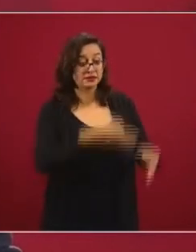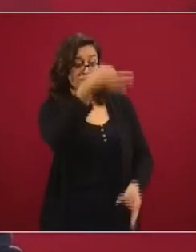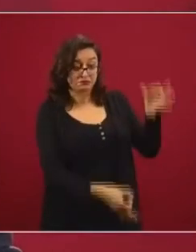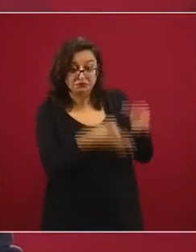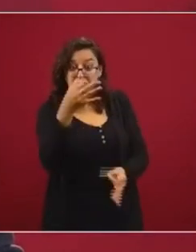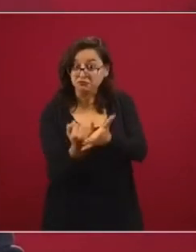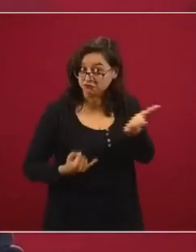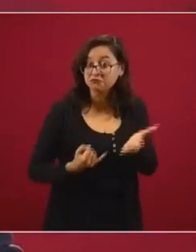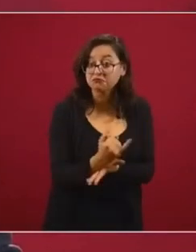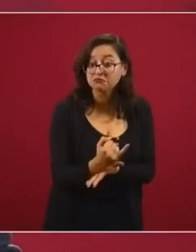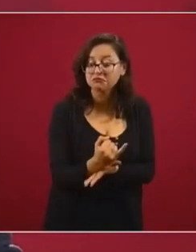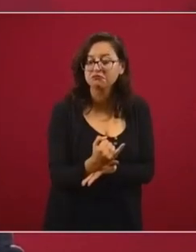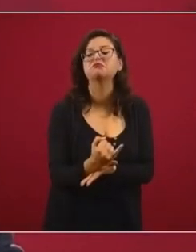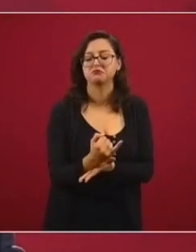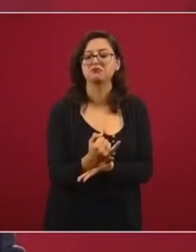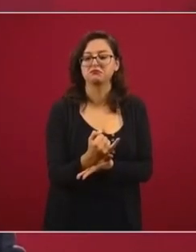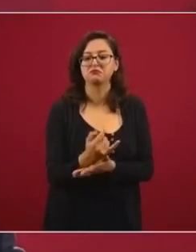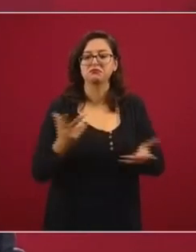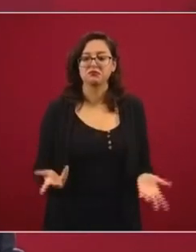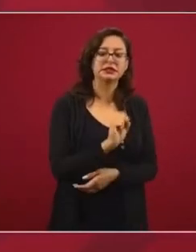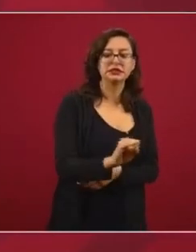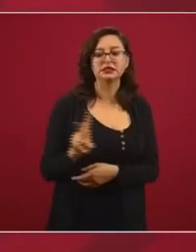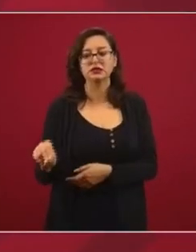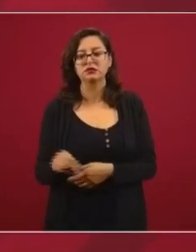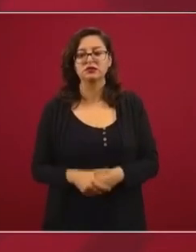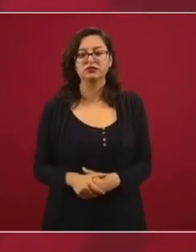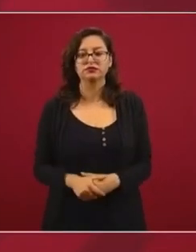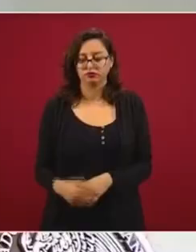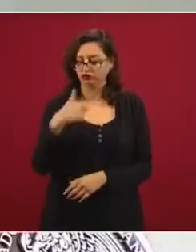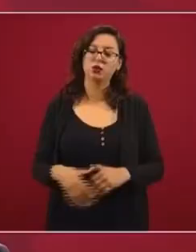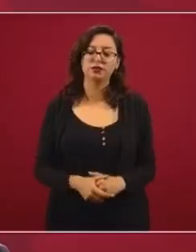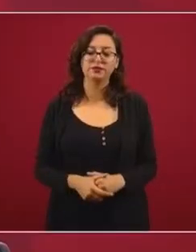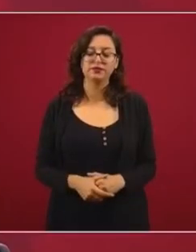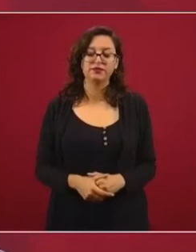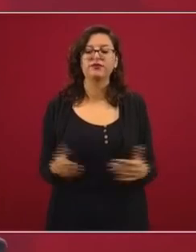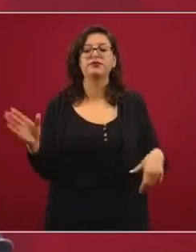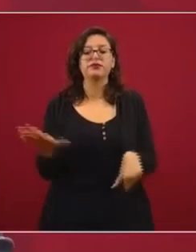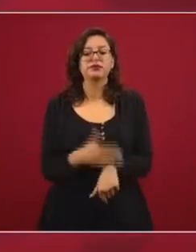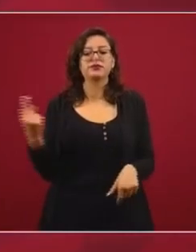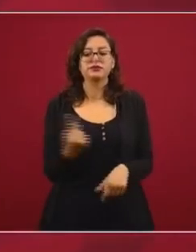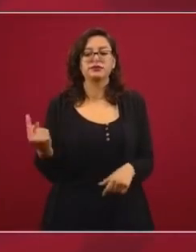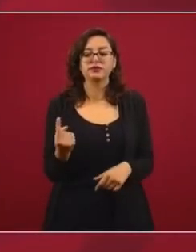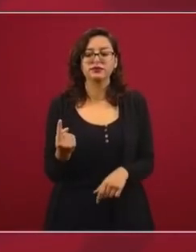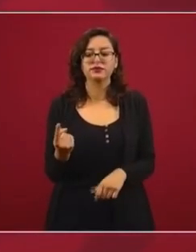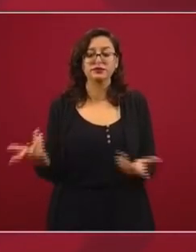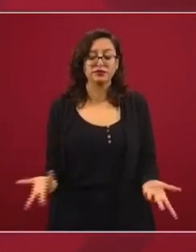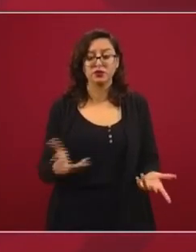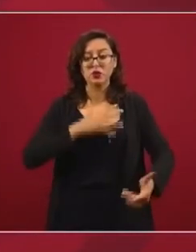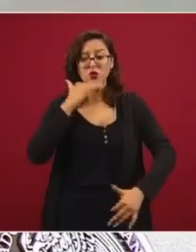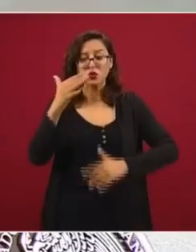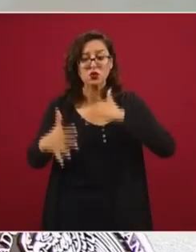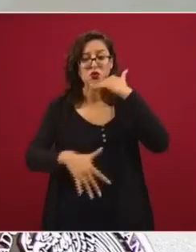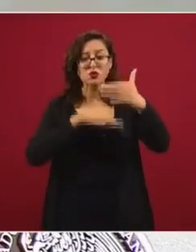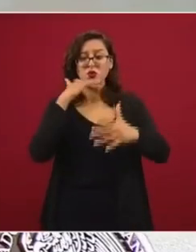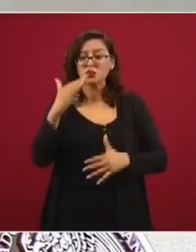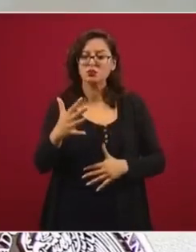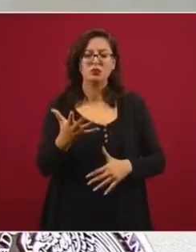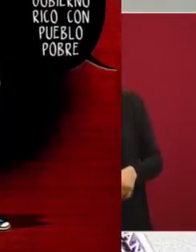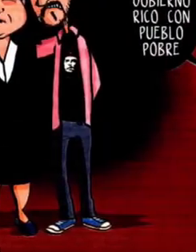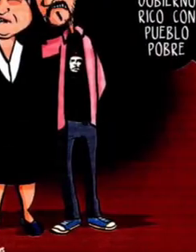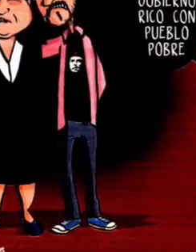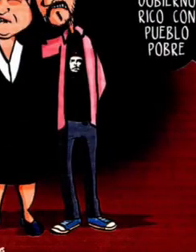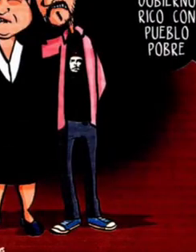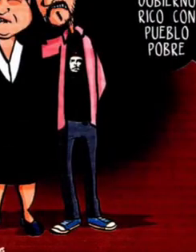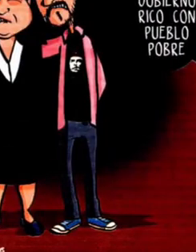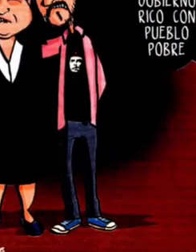mediante una consulta. Yo voy a votar en contra. Porque la corrupción se solapaba.